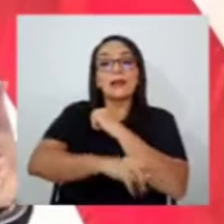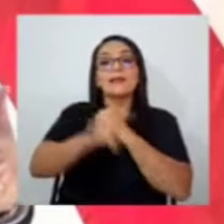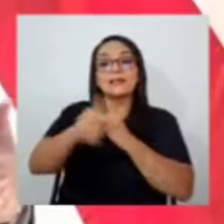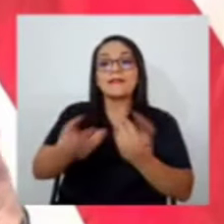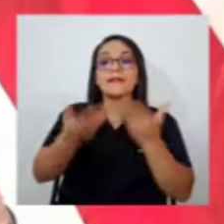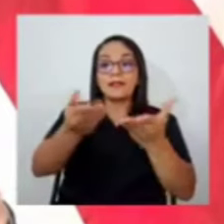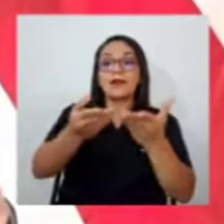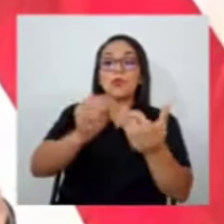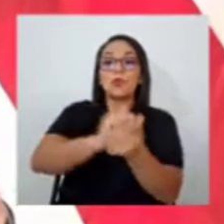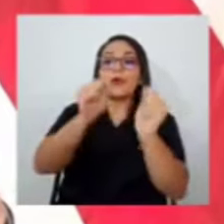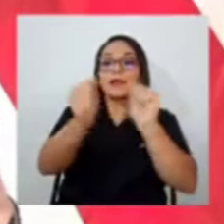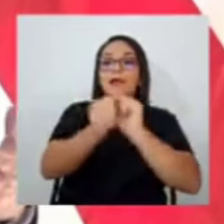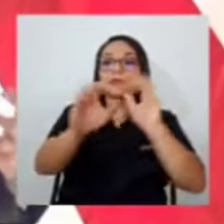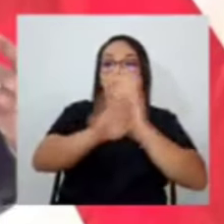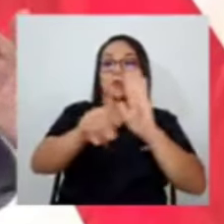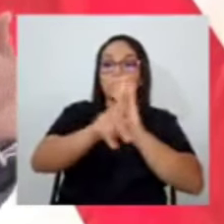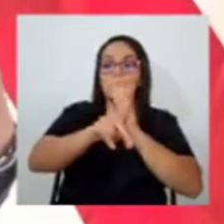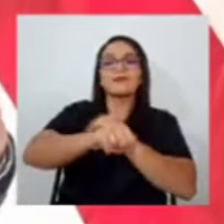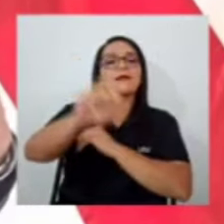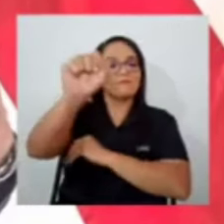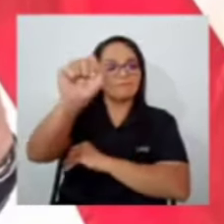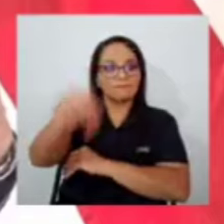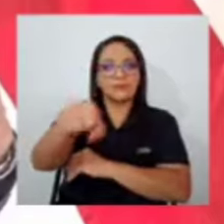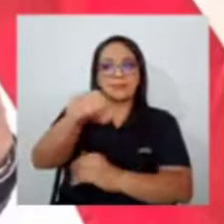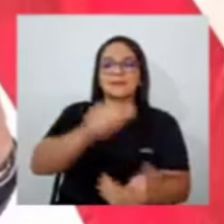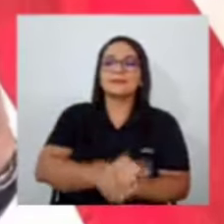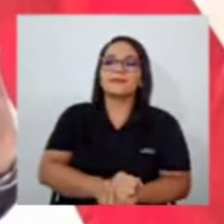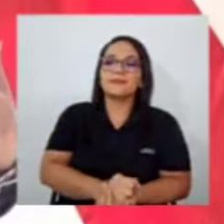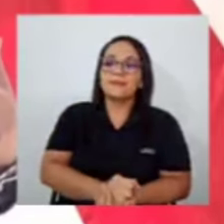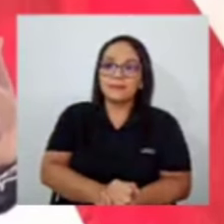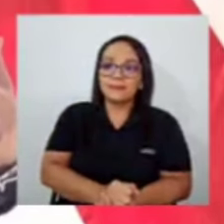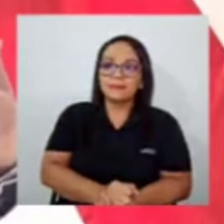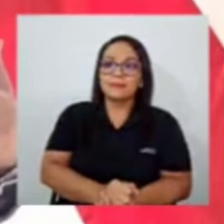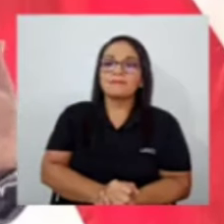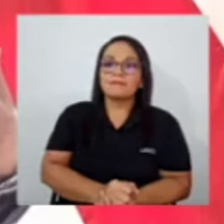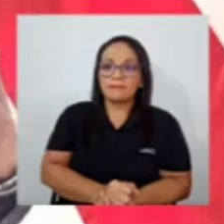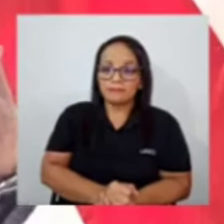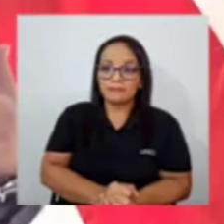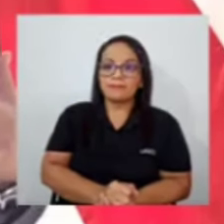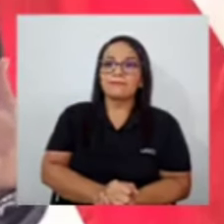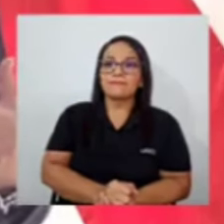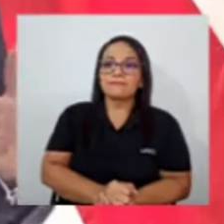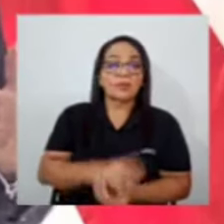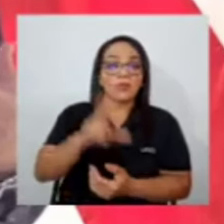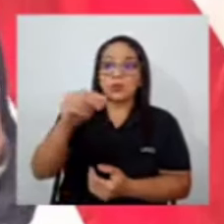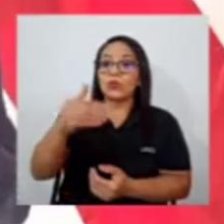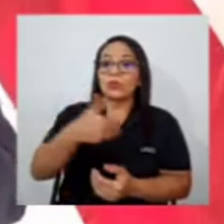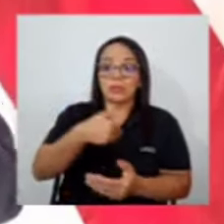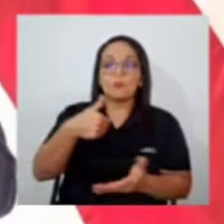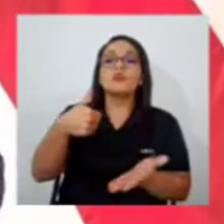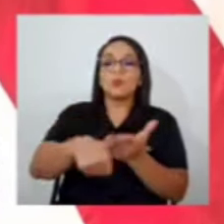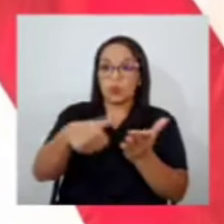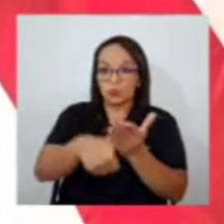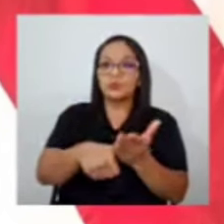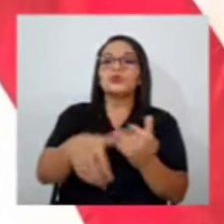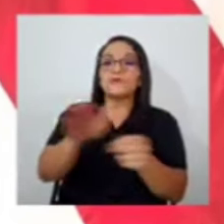si no tenemos los votos en la asamblea legislativa para convocarlos nosotros